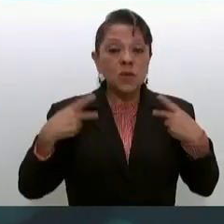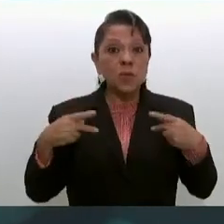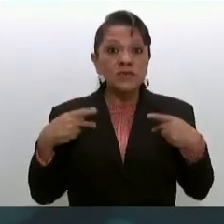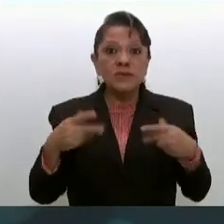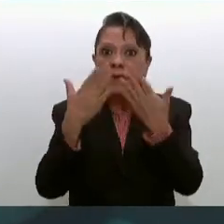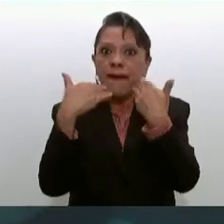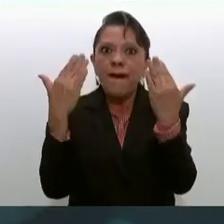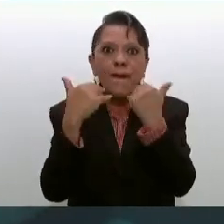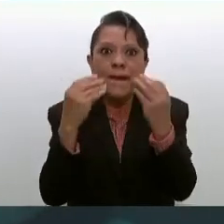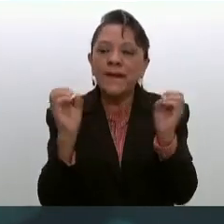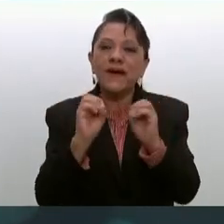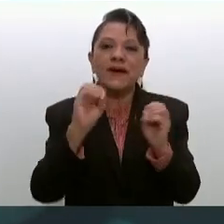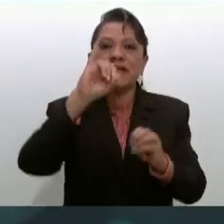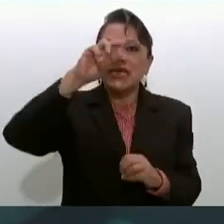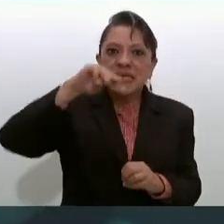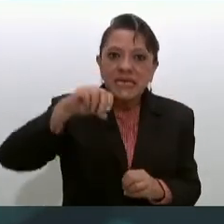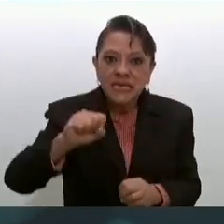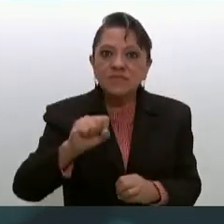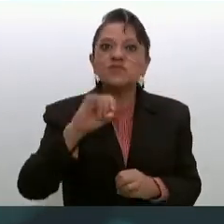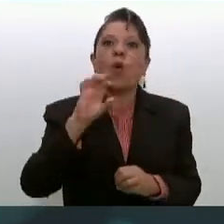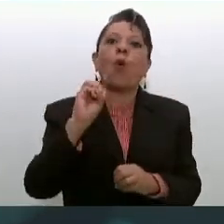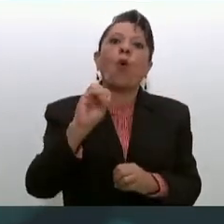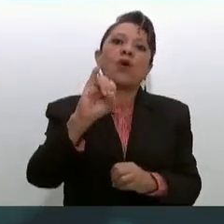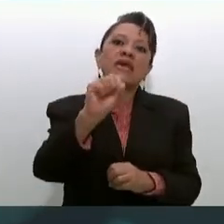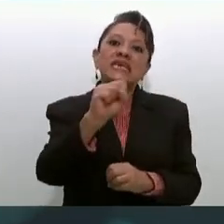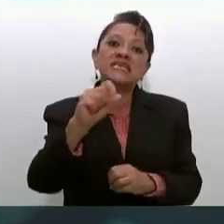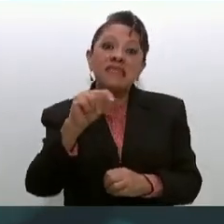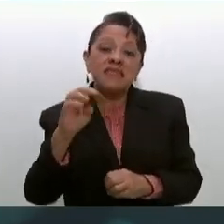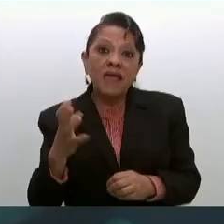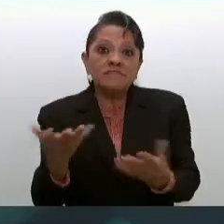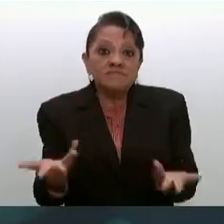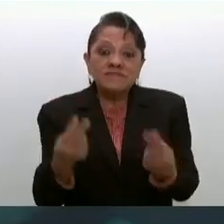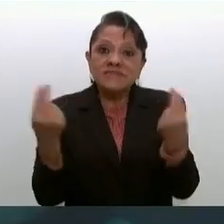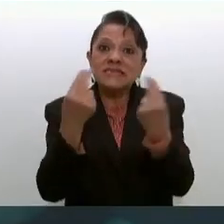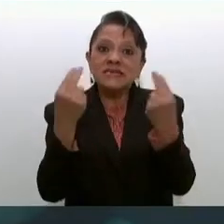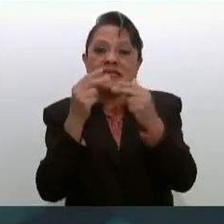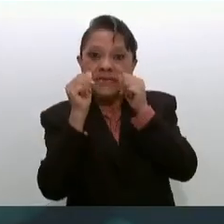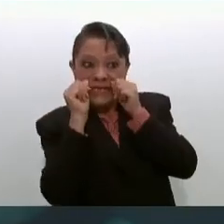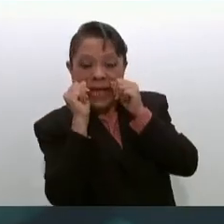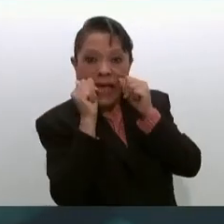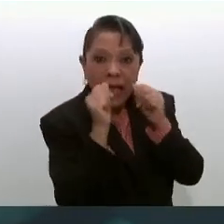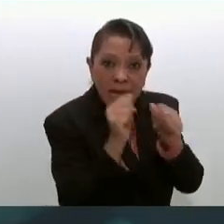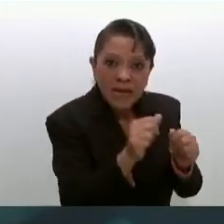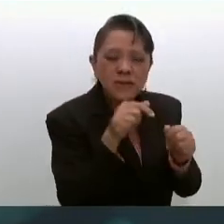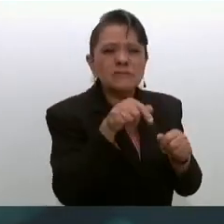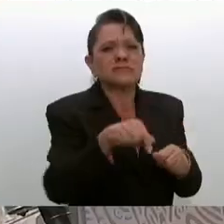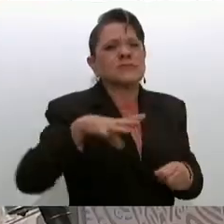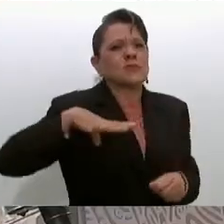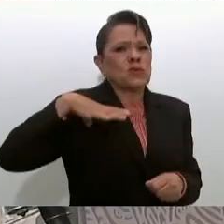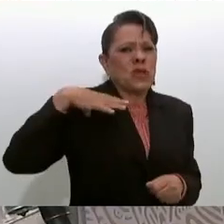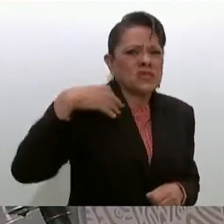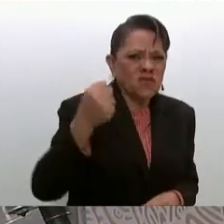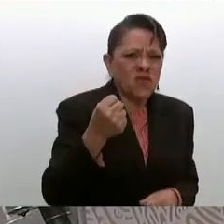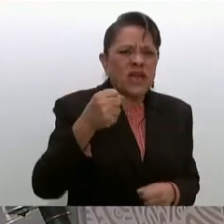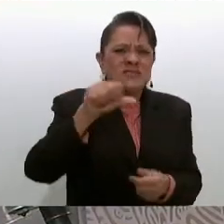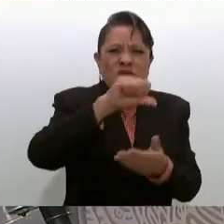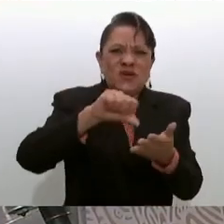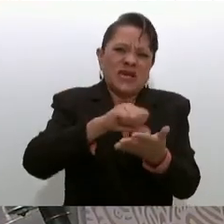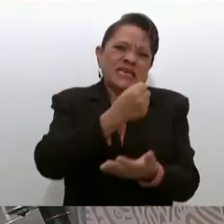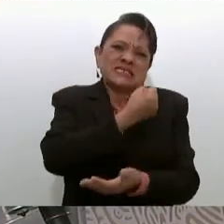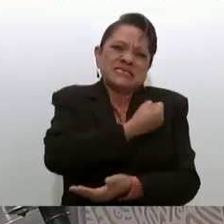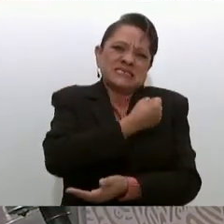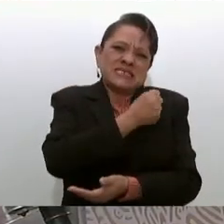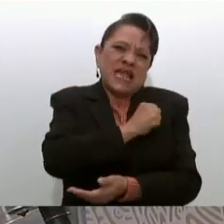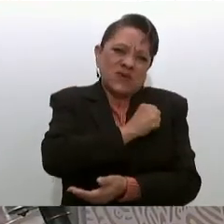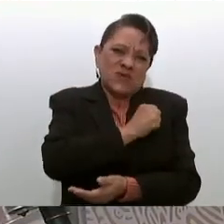no tiene Issste, y tiene que atenderse en la Secretaría de Salud, donde hacen un enorme esfuerzo y queremos mejorar y